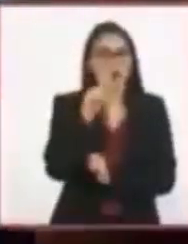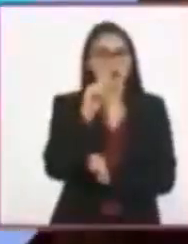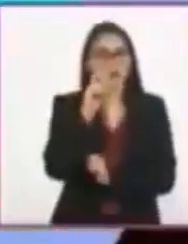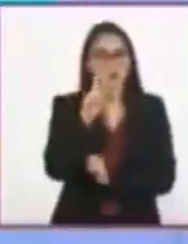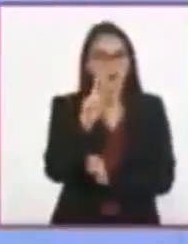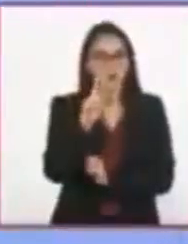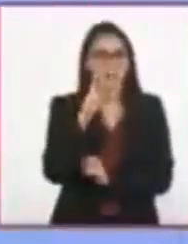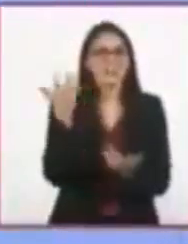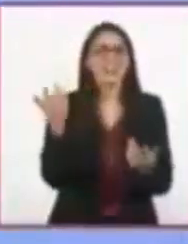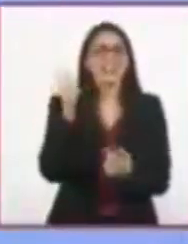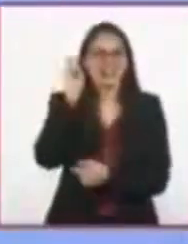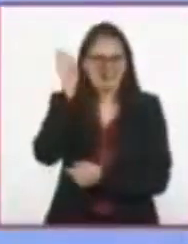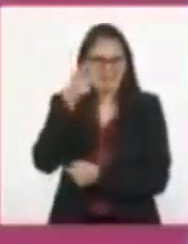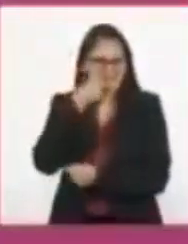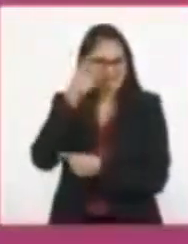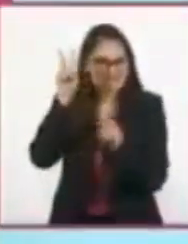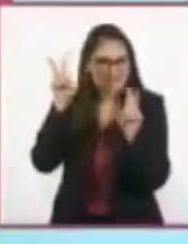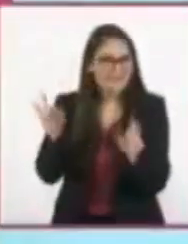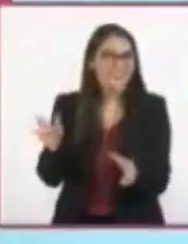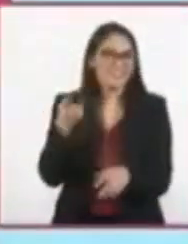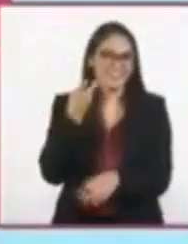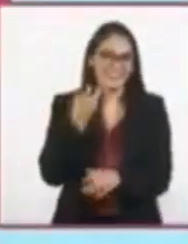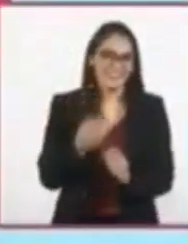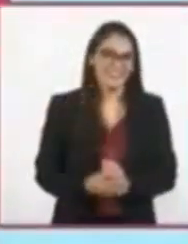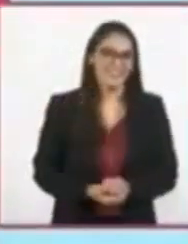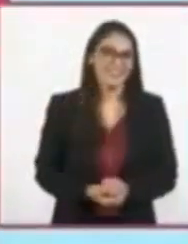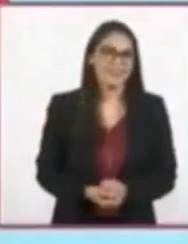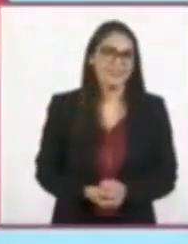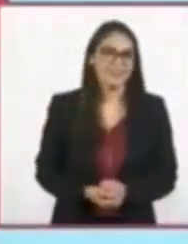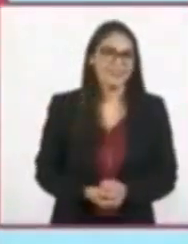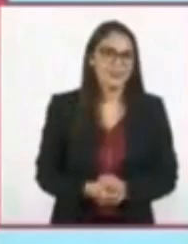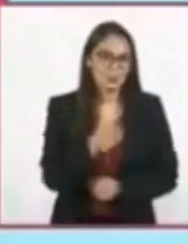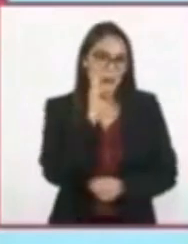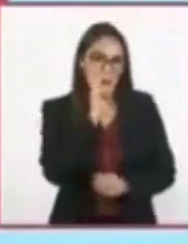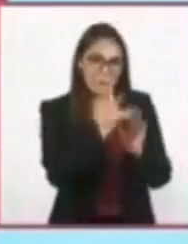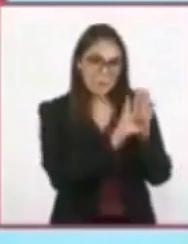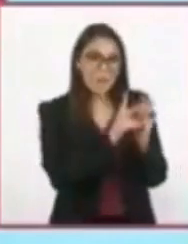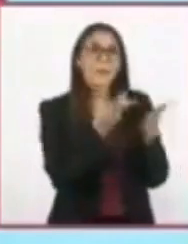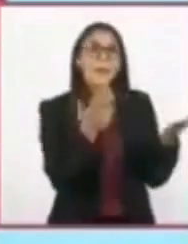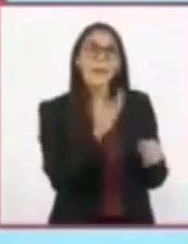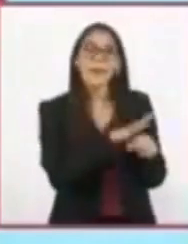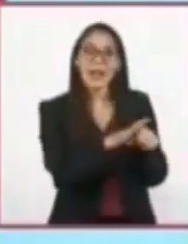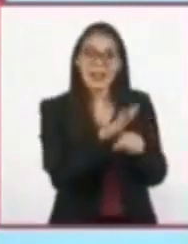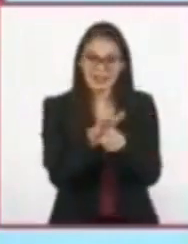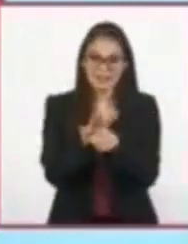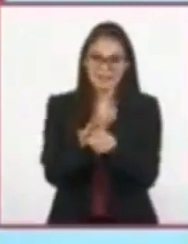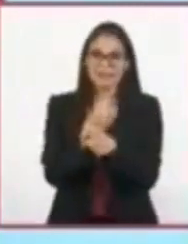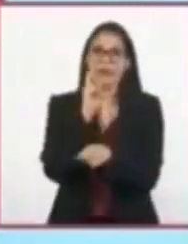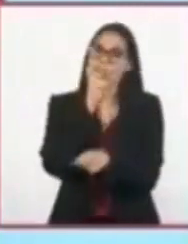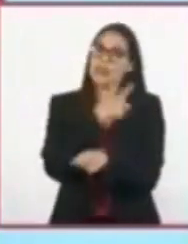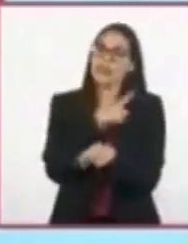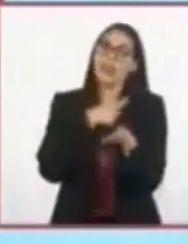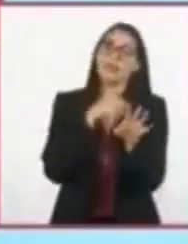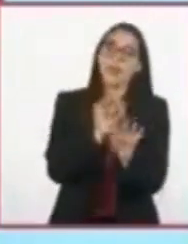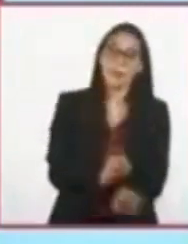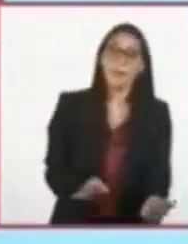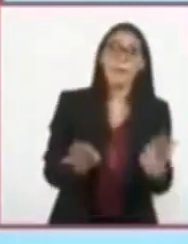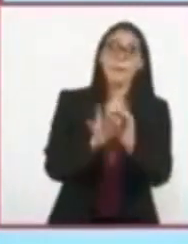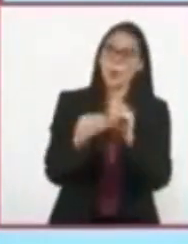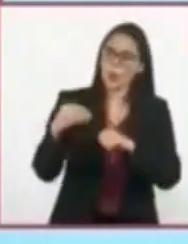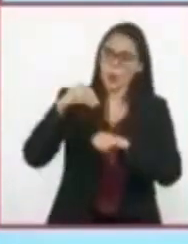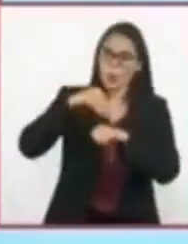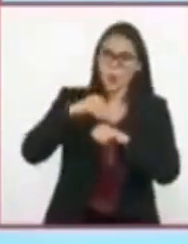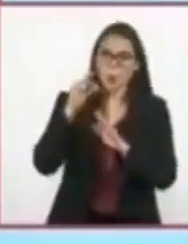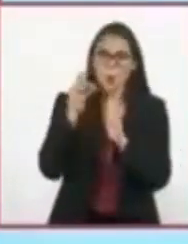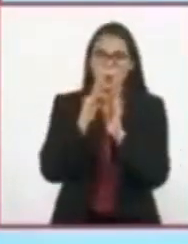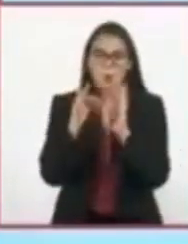¿Qué dijo? ¿Qué les pareció el video? En él se resalta la importancia de emplear una